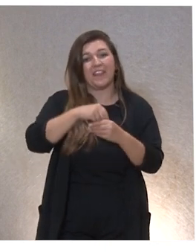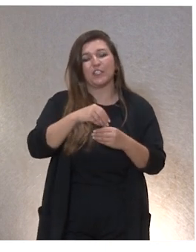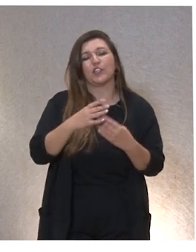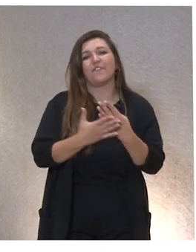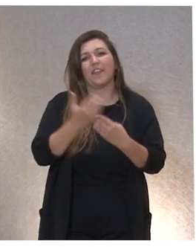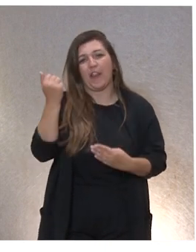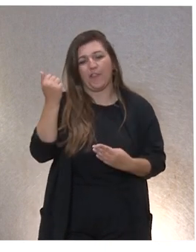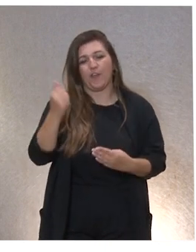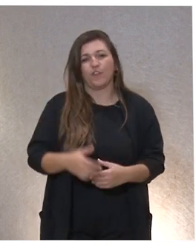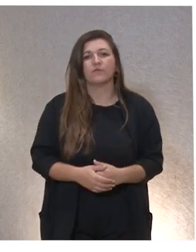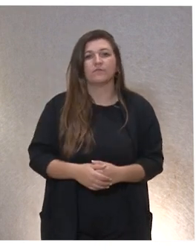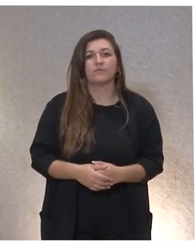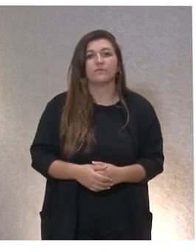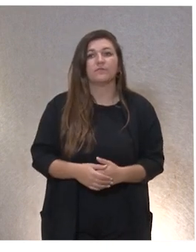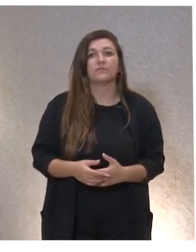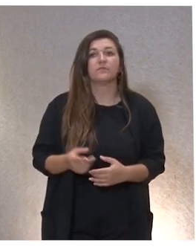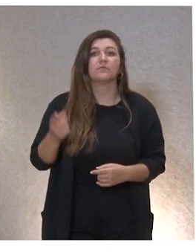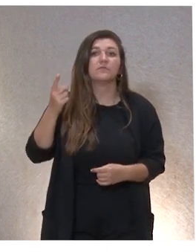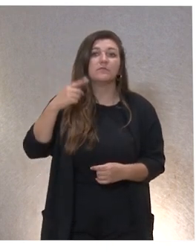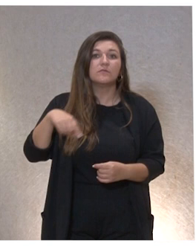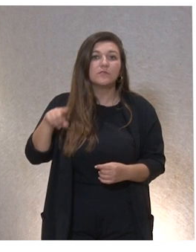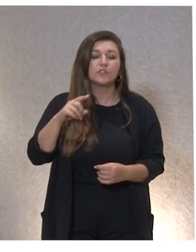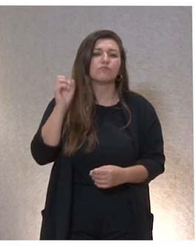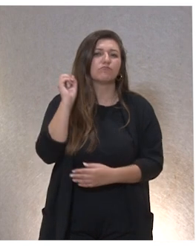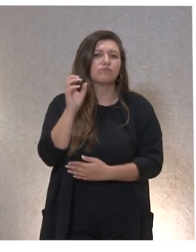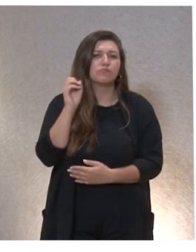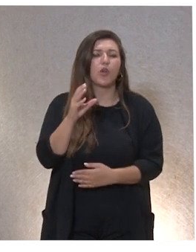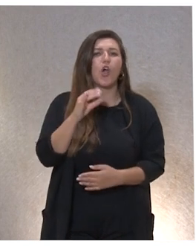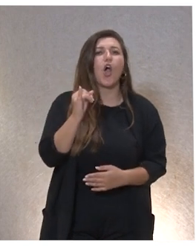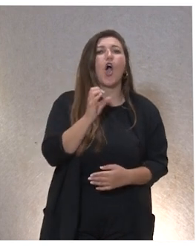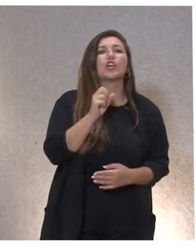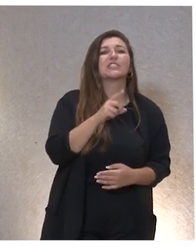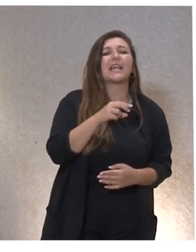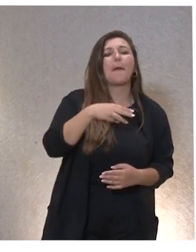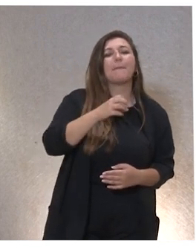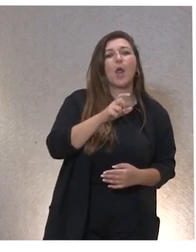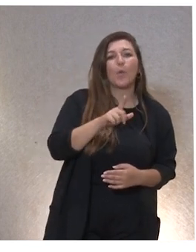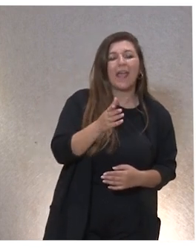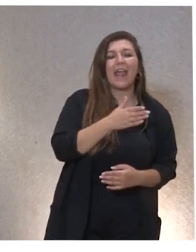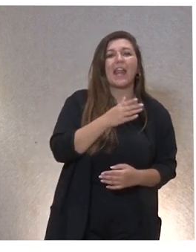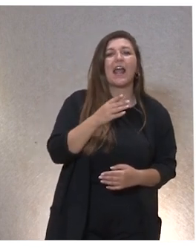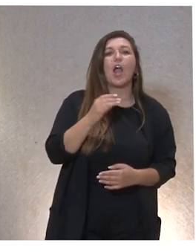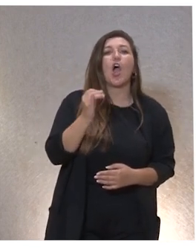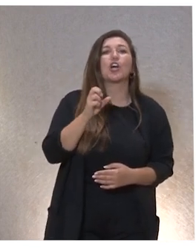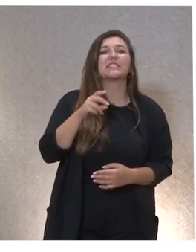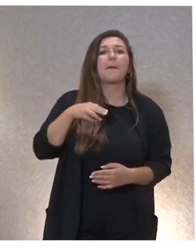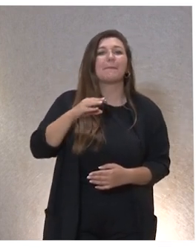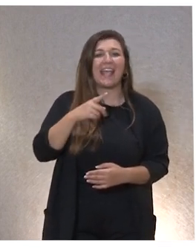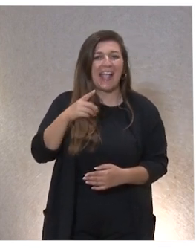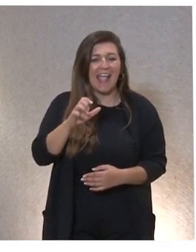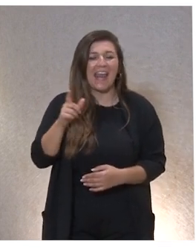también los ponentes de este curso pues son José Manuel perdón José Miguel y Tatiana Aurien